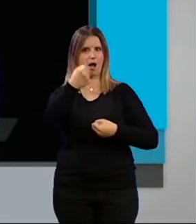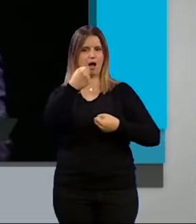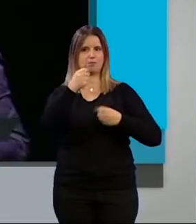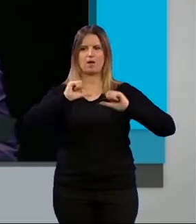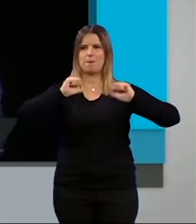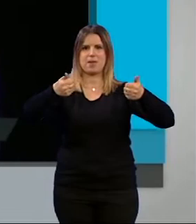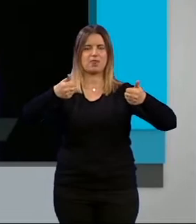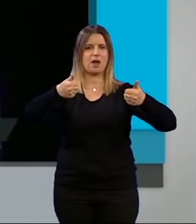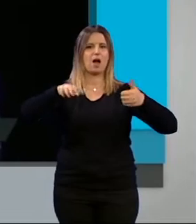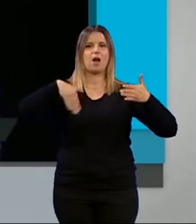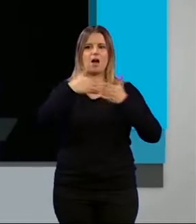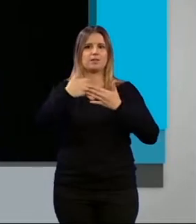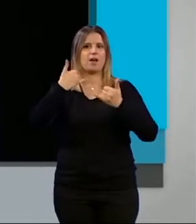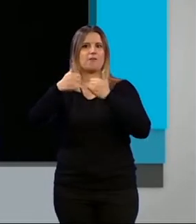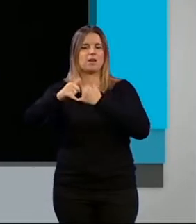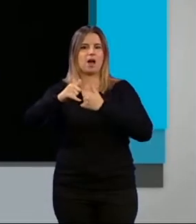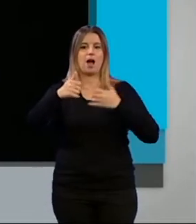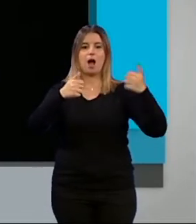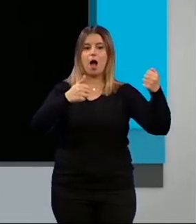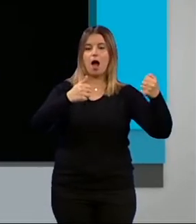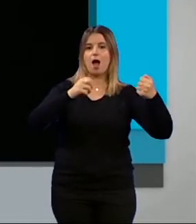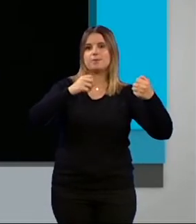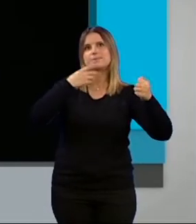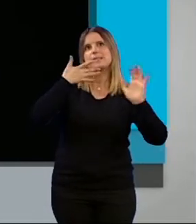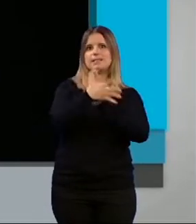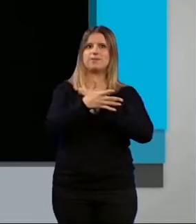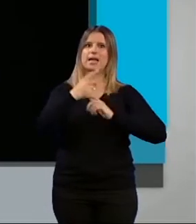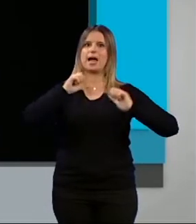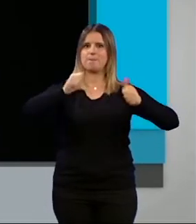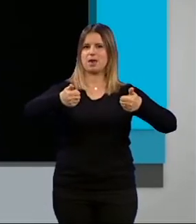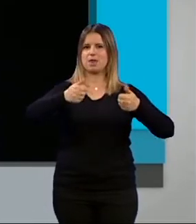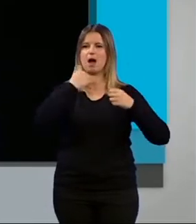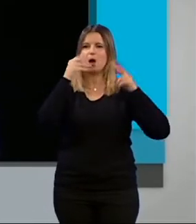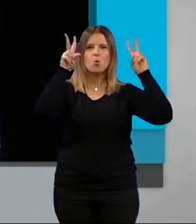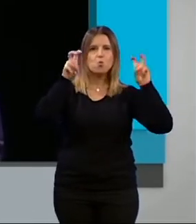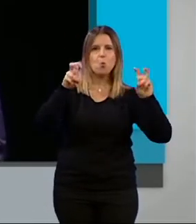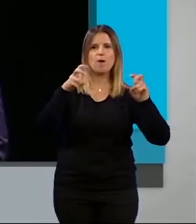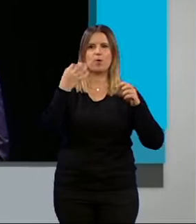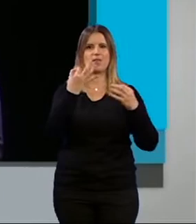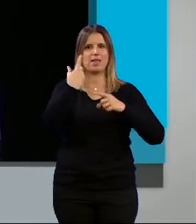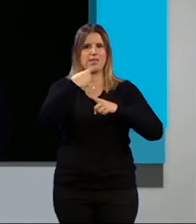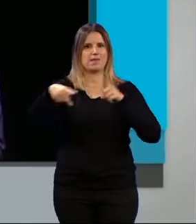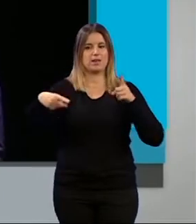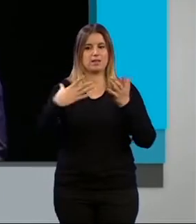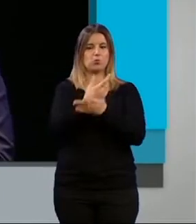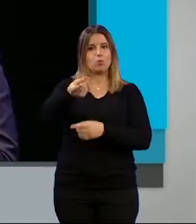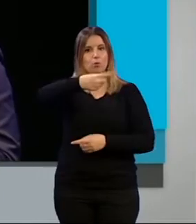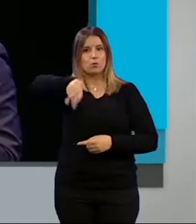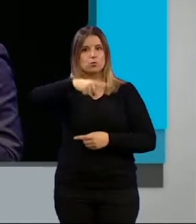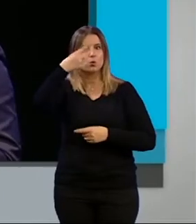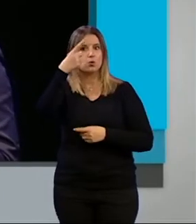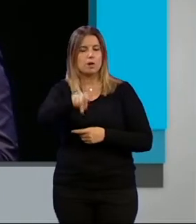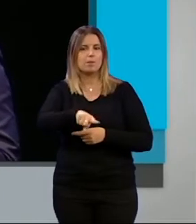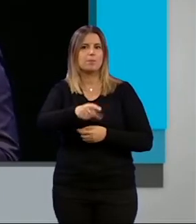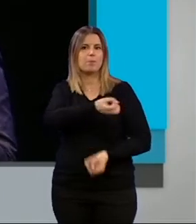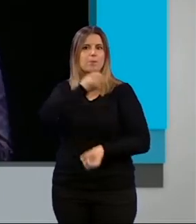termina anunciando el comienzo, el inicio de algo que tiene que ser nuevo, que tiene que ser distinto. Todos vosotros también habéis trasladado